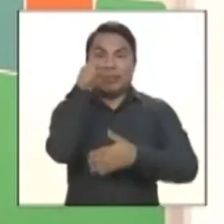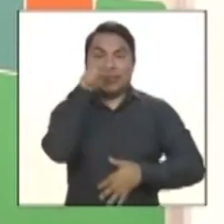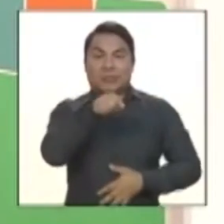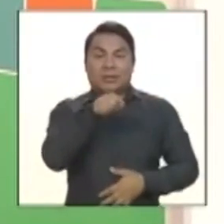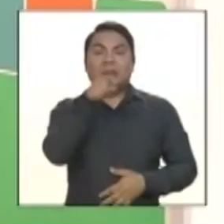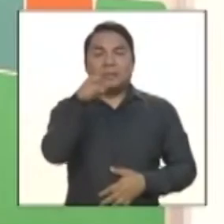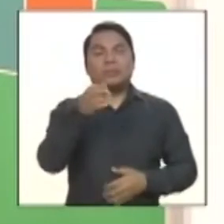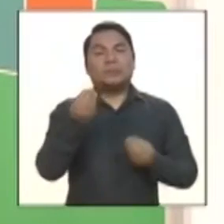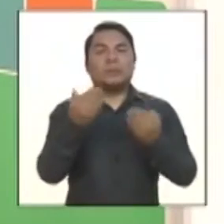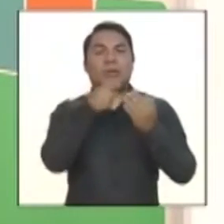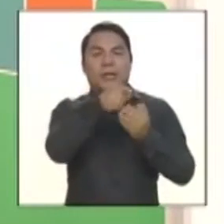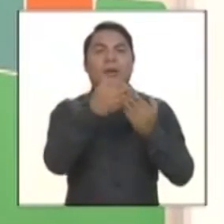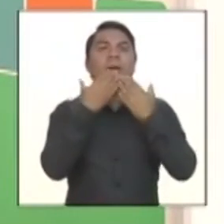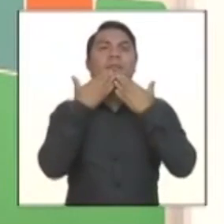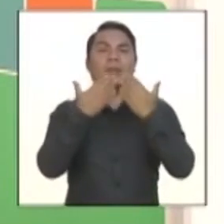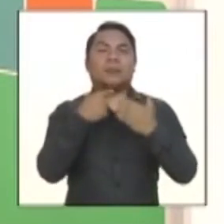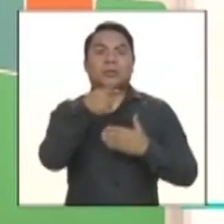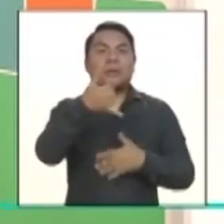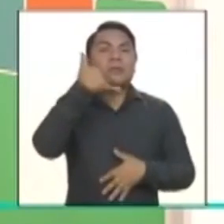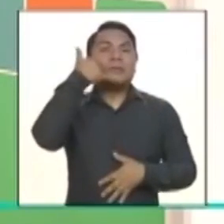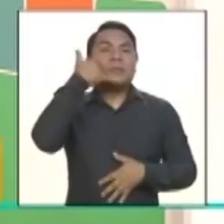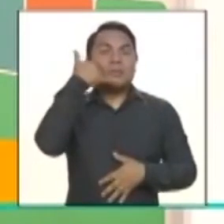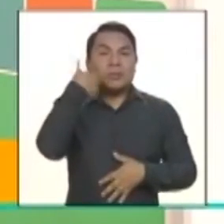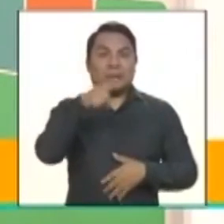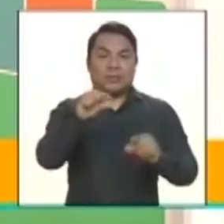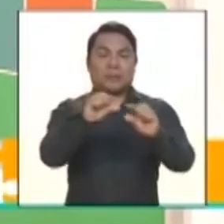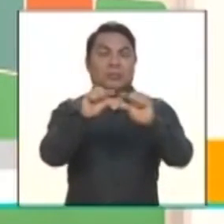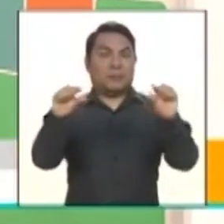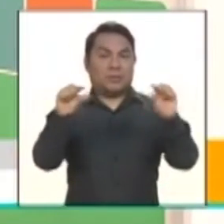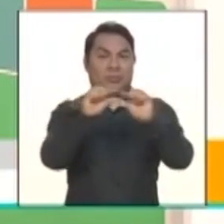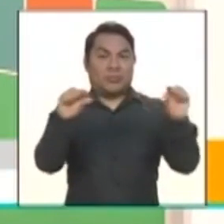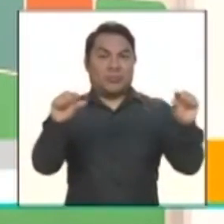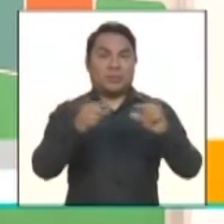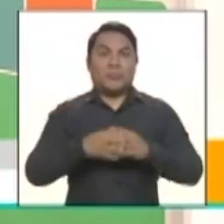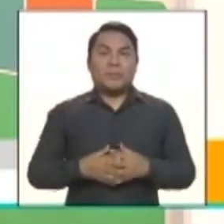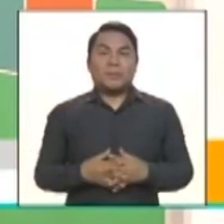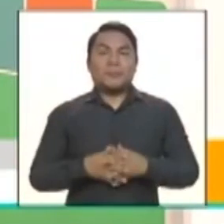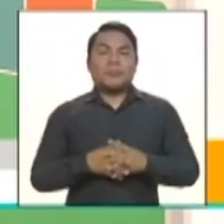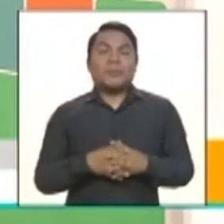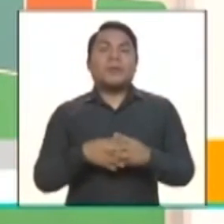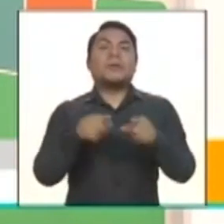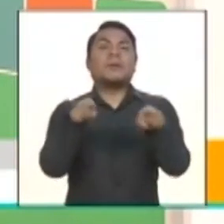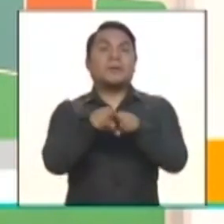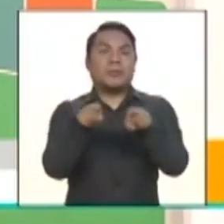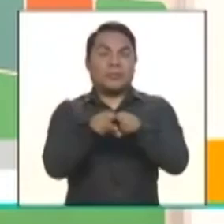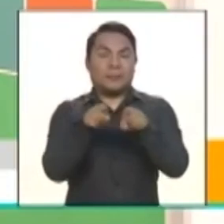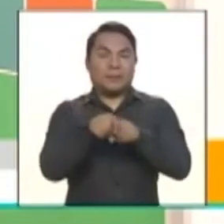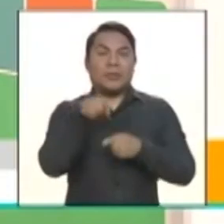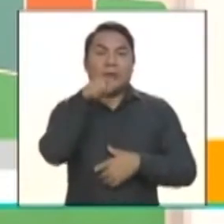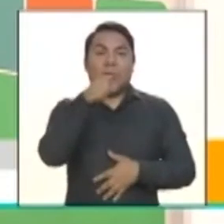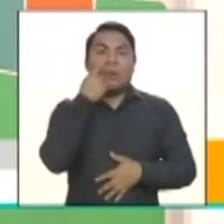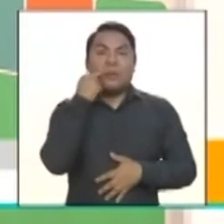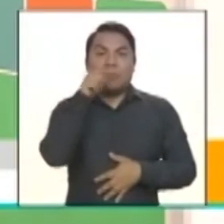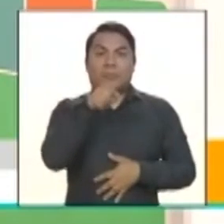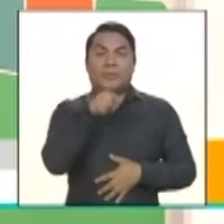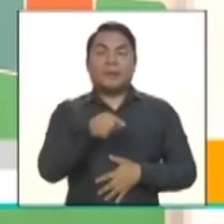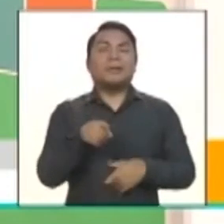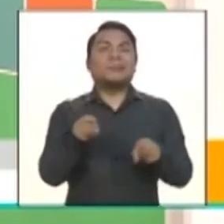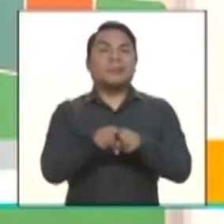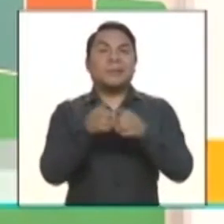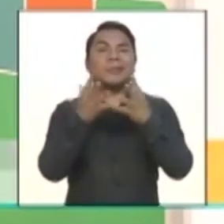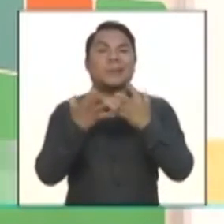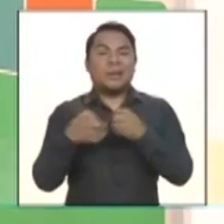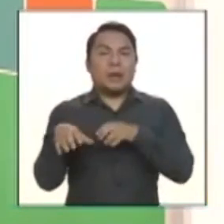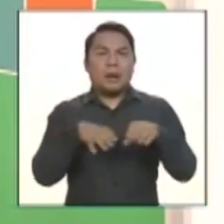estará muy agradecido. Pueden llamarlo al teléfono que ya está apareciendo en pantalla. Además, Estanislao espera que se haga